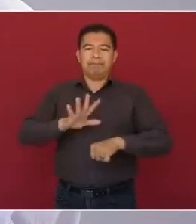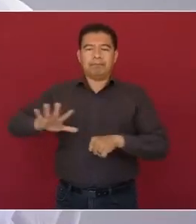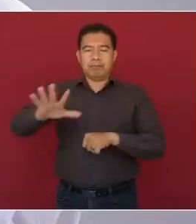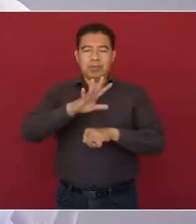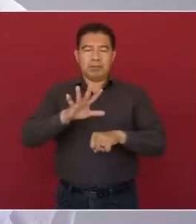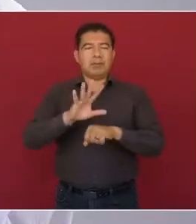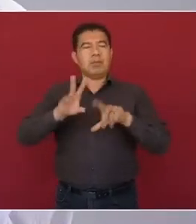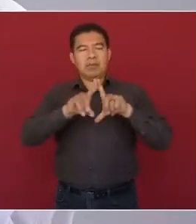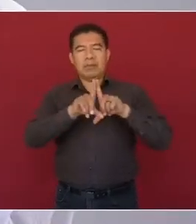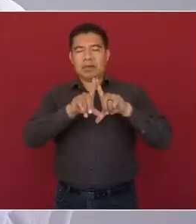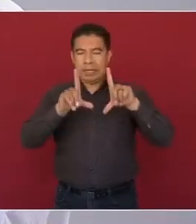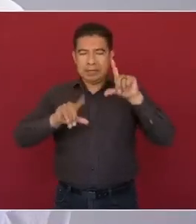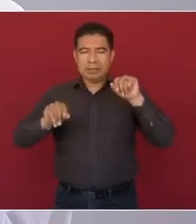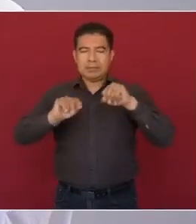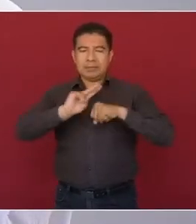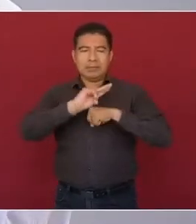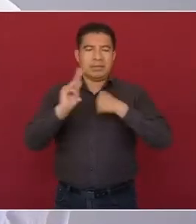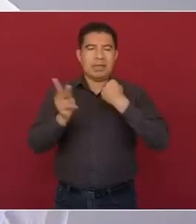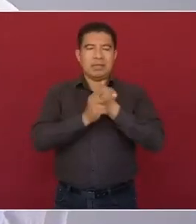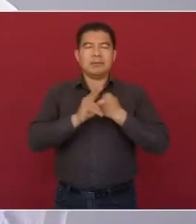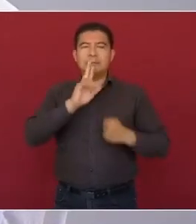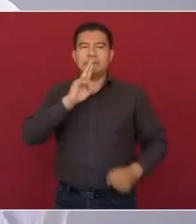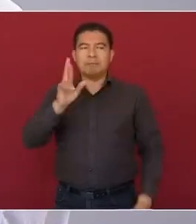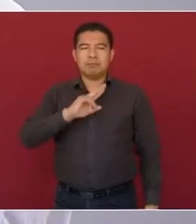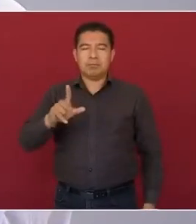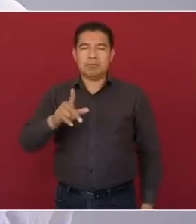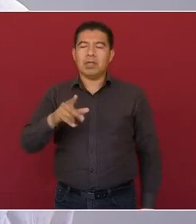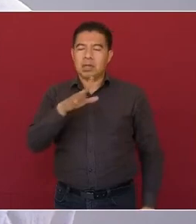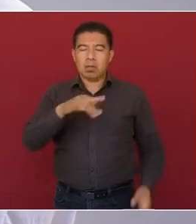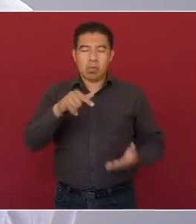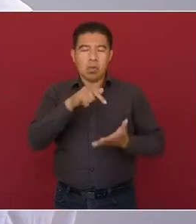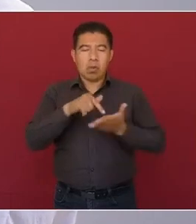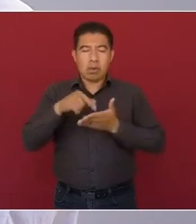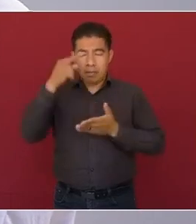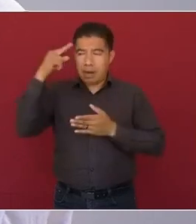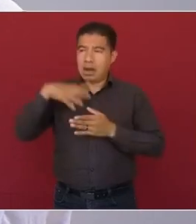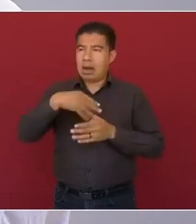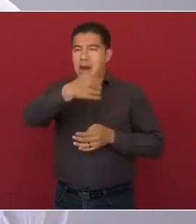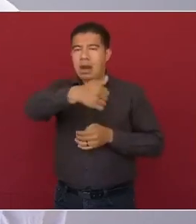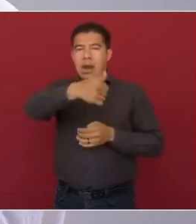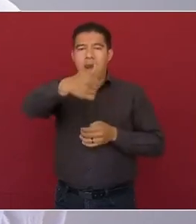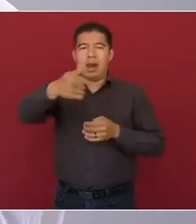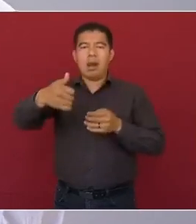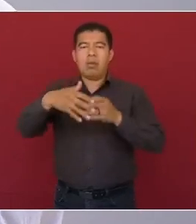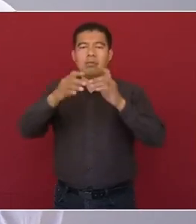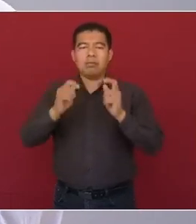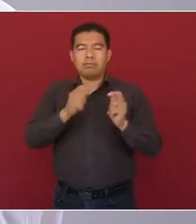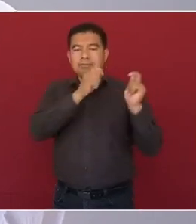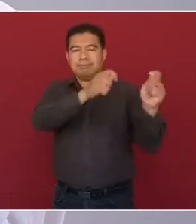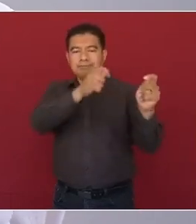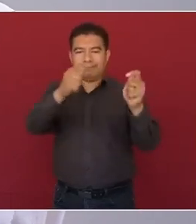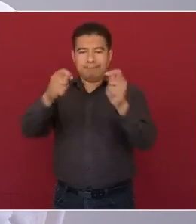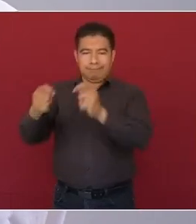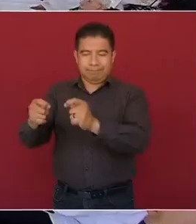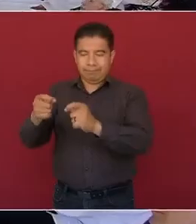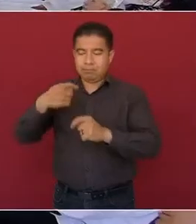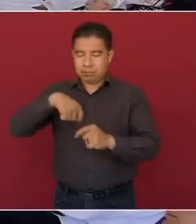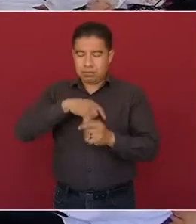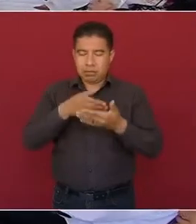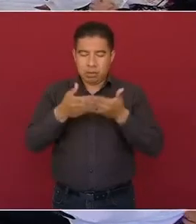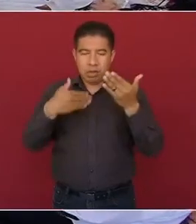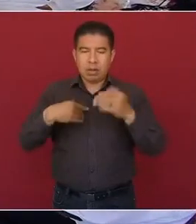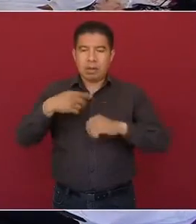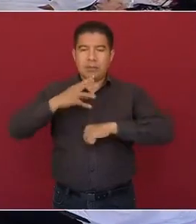justo y en el lugar que a cada uno le corresponde. La historia nos coloca hoy en el momento histórico de la